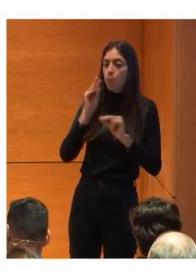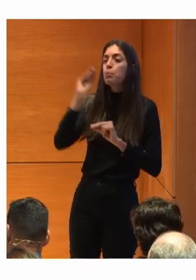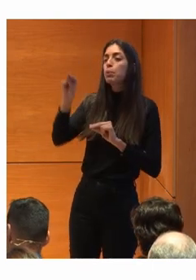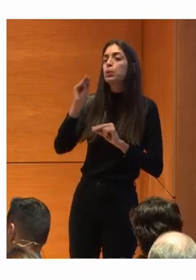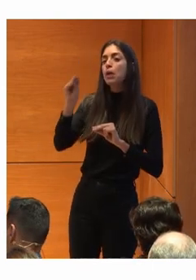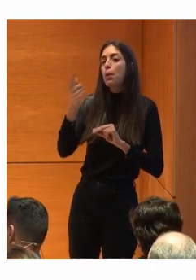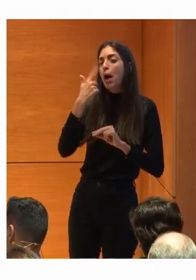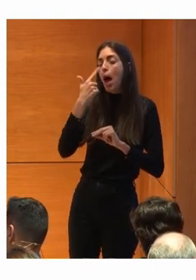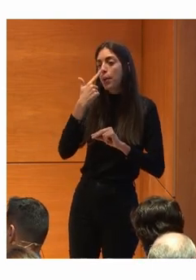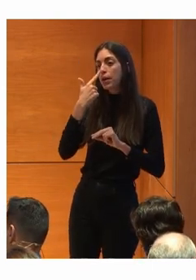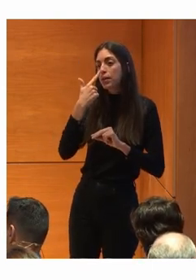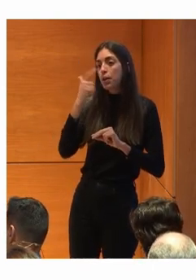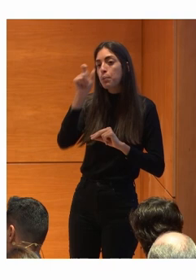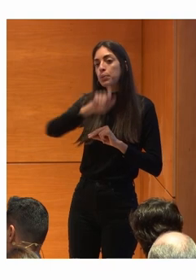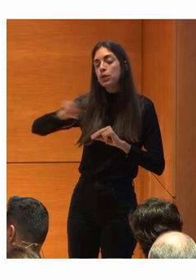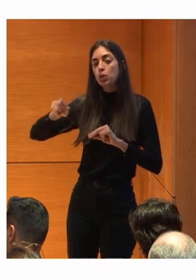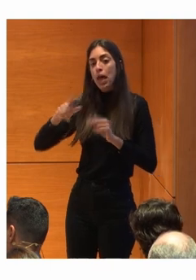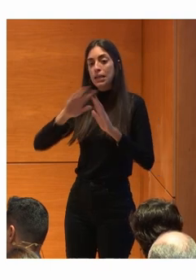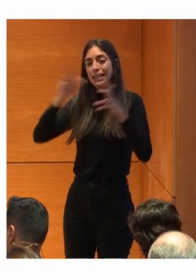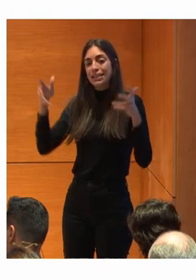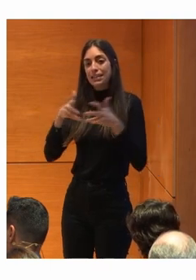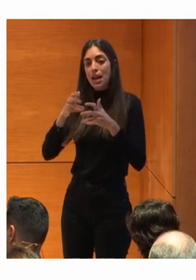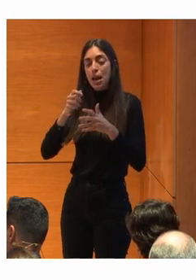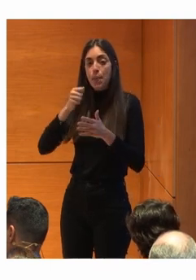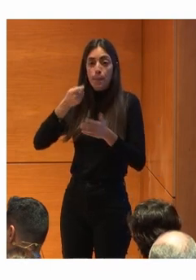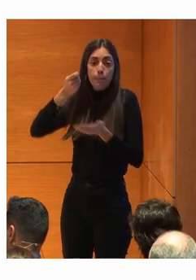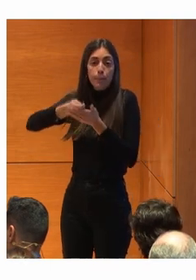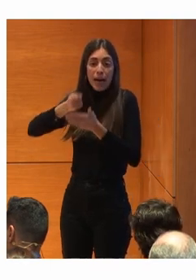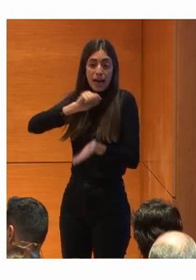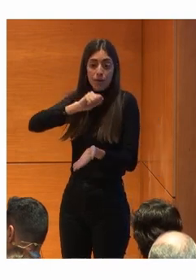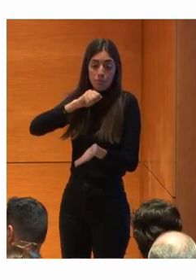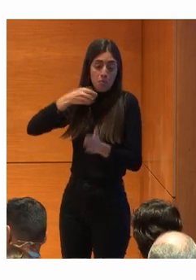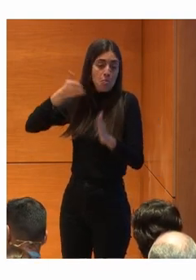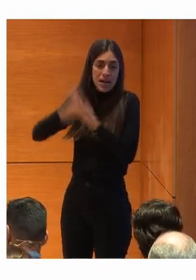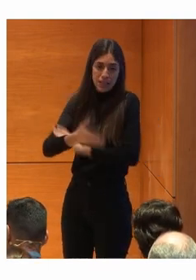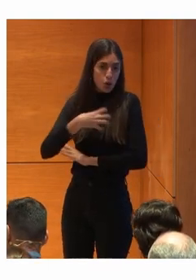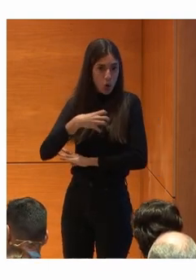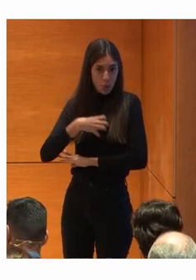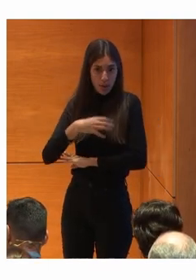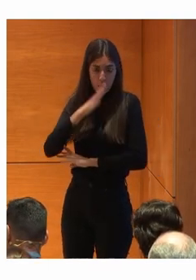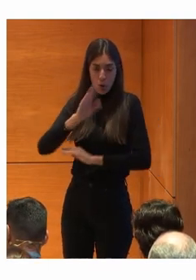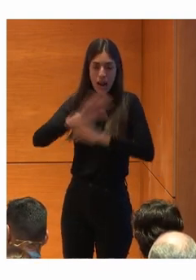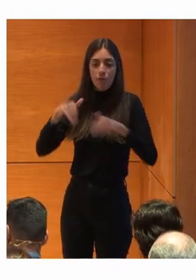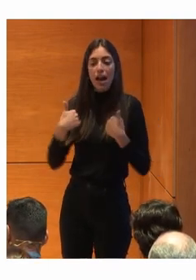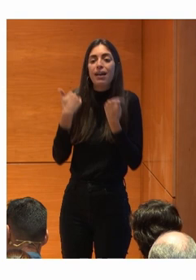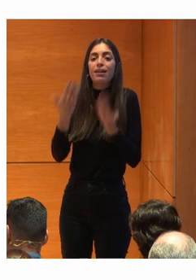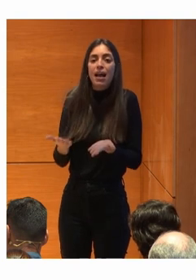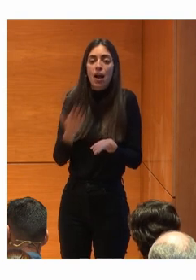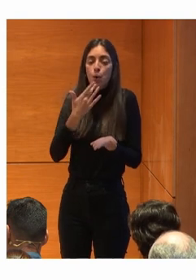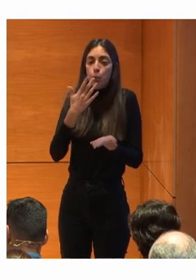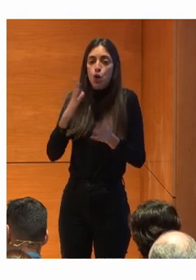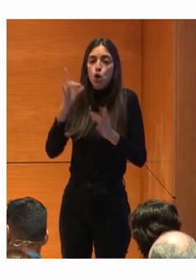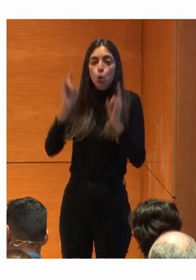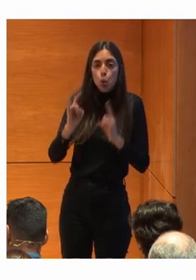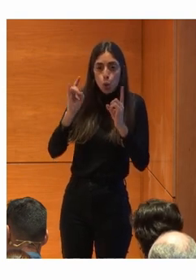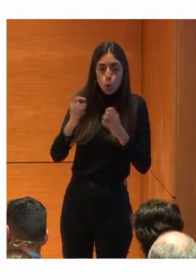A ver La curja no te puede estar Pagando internet Toda la vida Te va a regalar El algester Te lo vas a quedar con él El router Te lo puedes quedar También